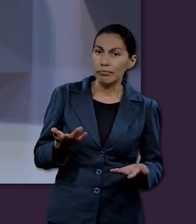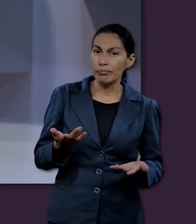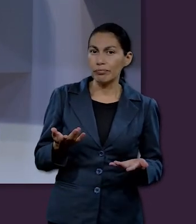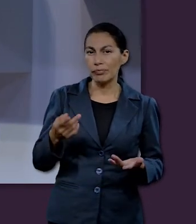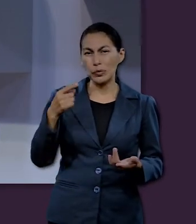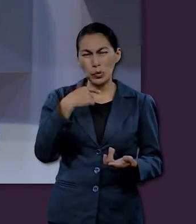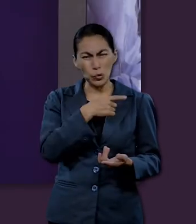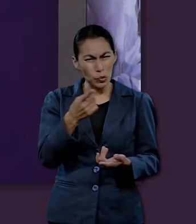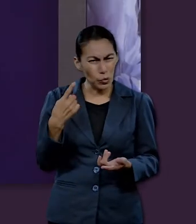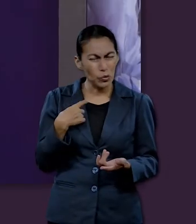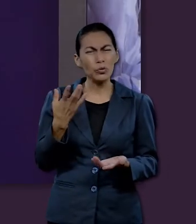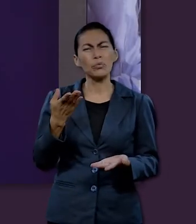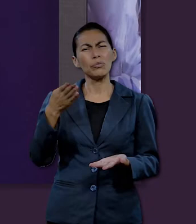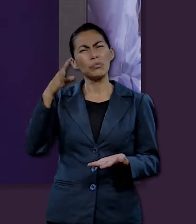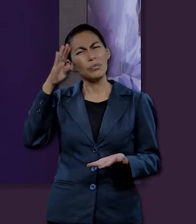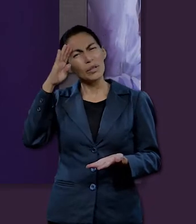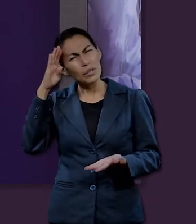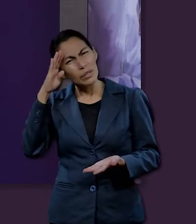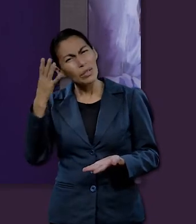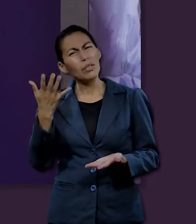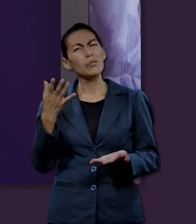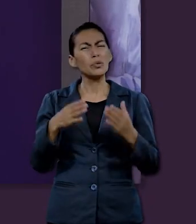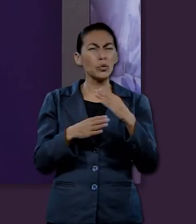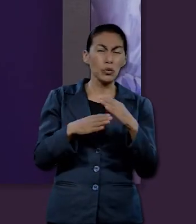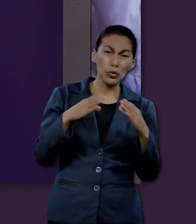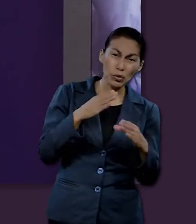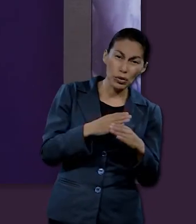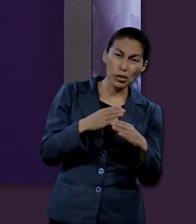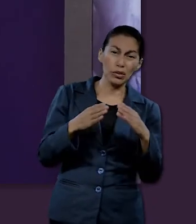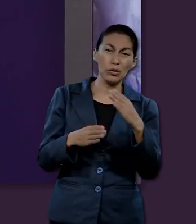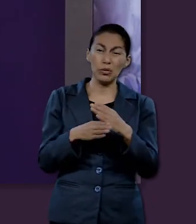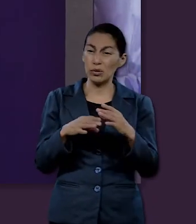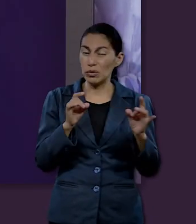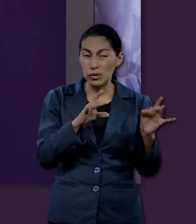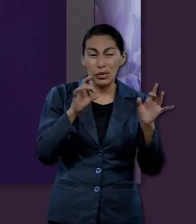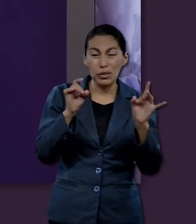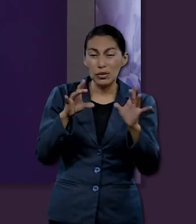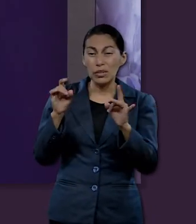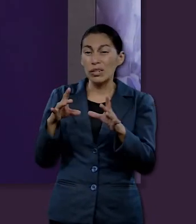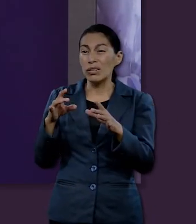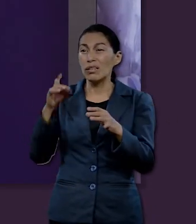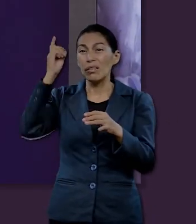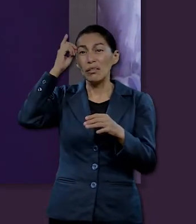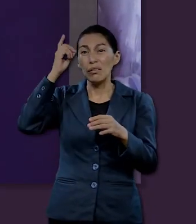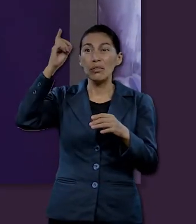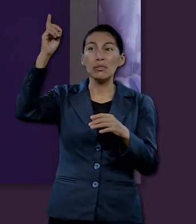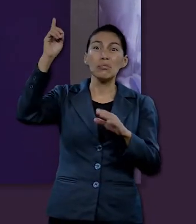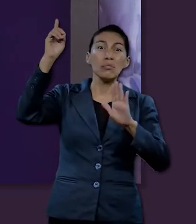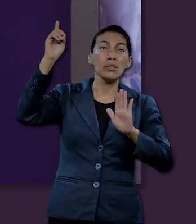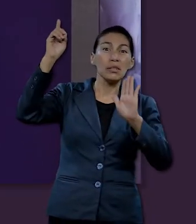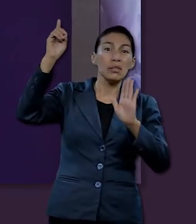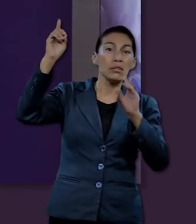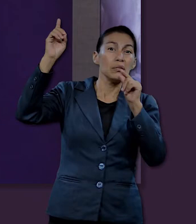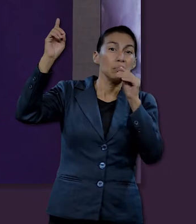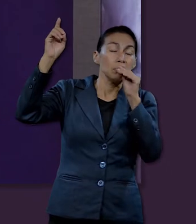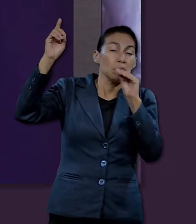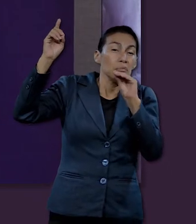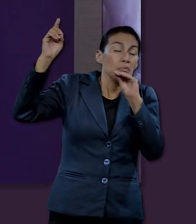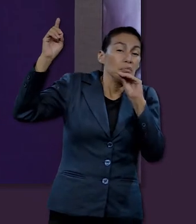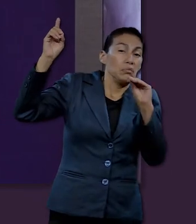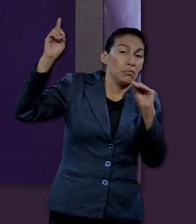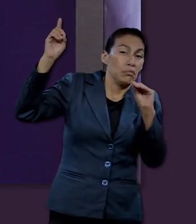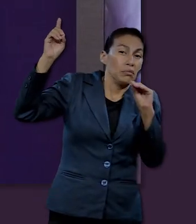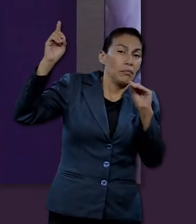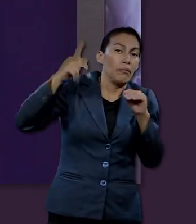por más que pensemos que están aconteciendo cosas y que no vemos la mano de Dios, Dios sabe sus